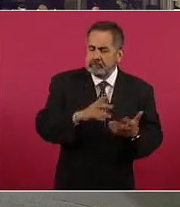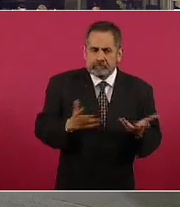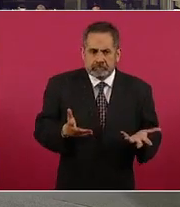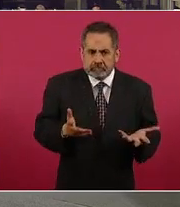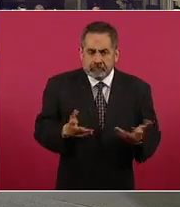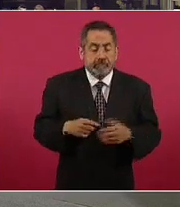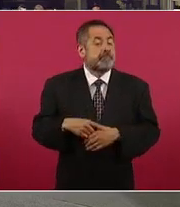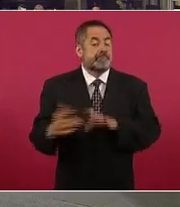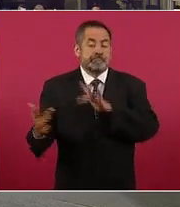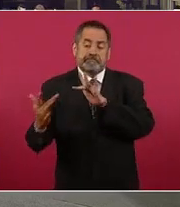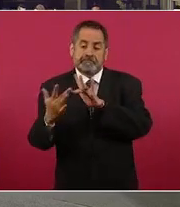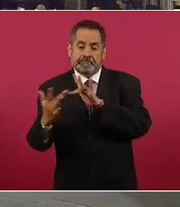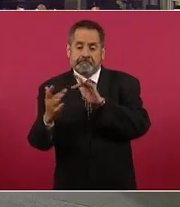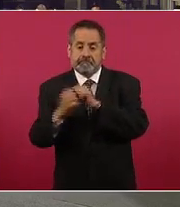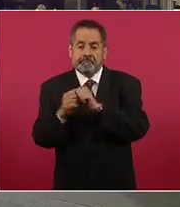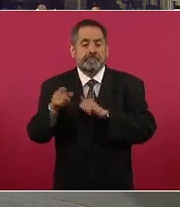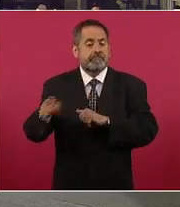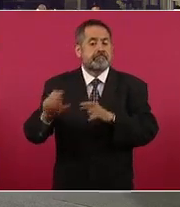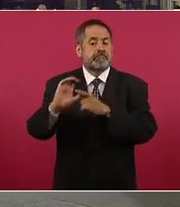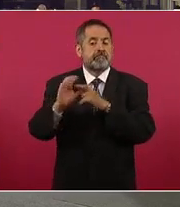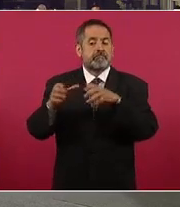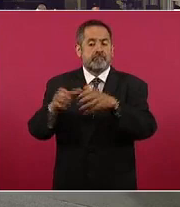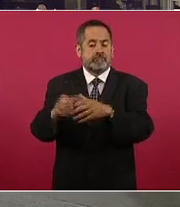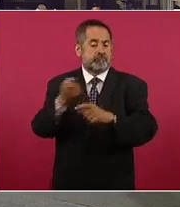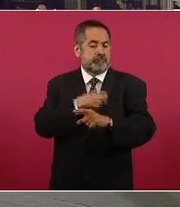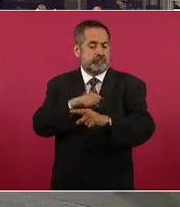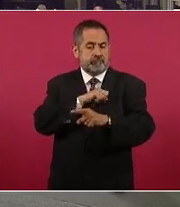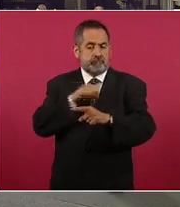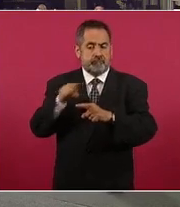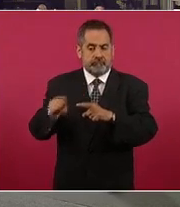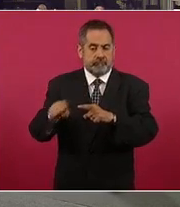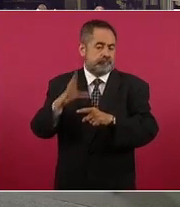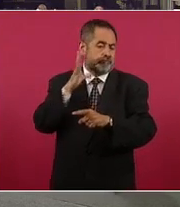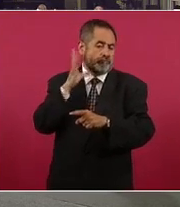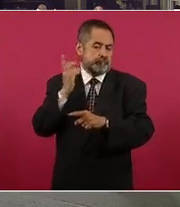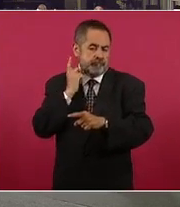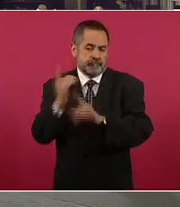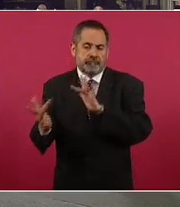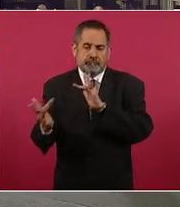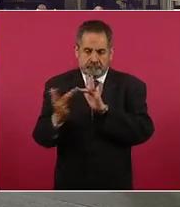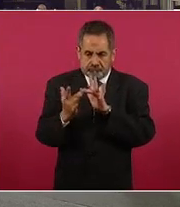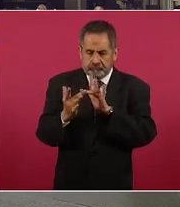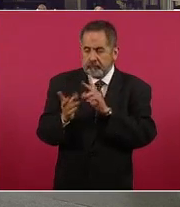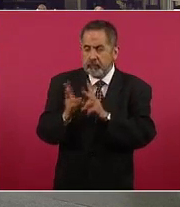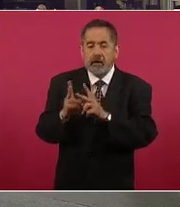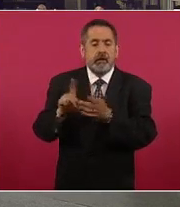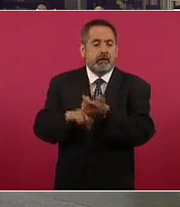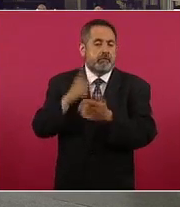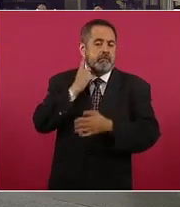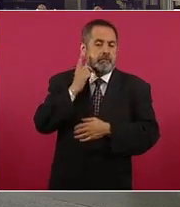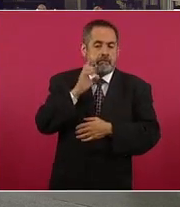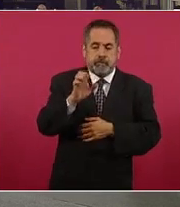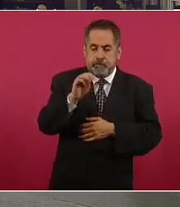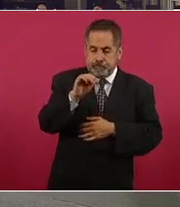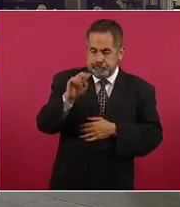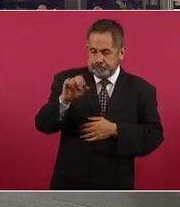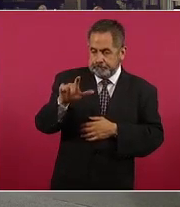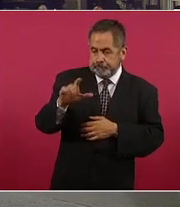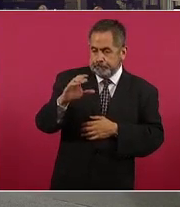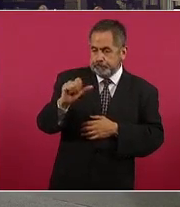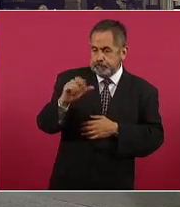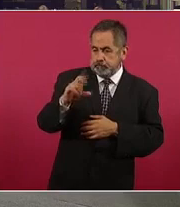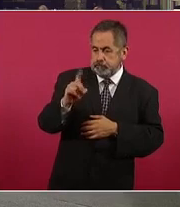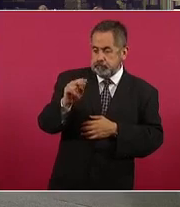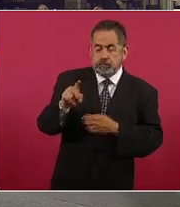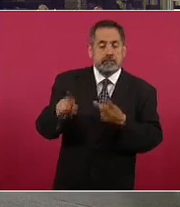presidente de la Comisión de Salud de la Cámara de Diputados, el diputado Emanuel Cardona, al